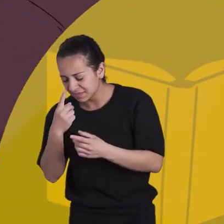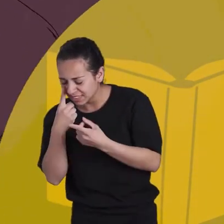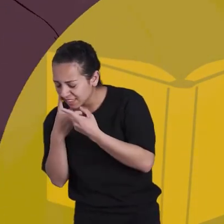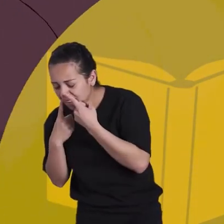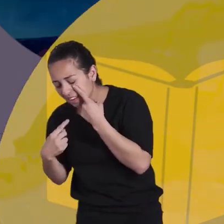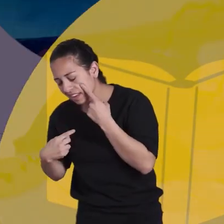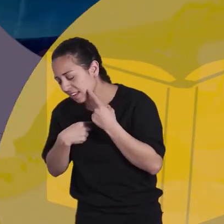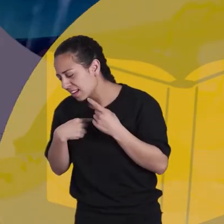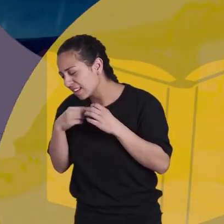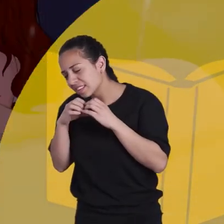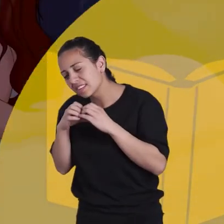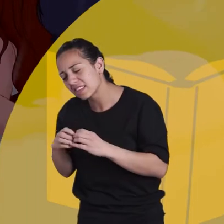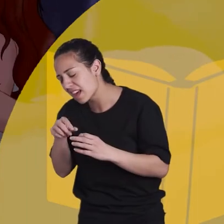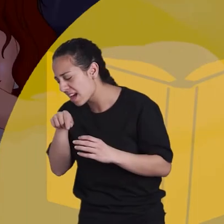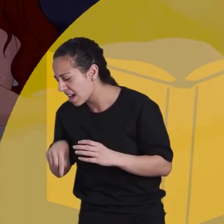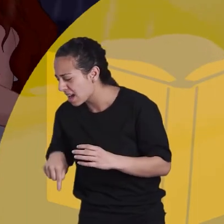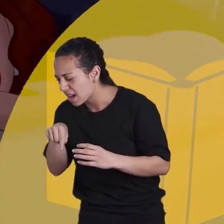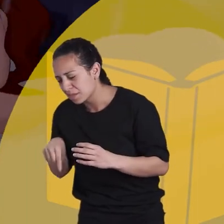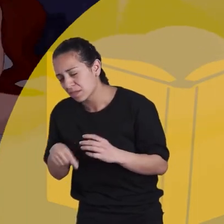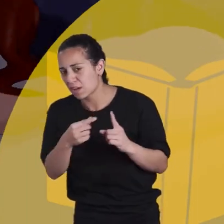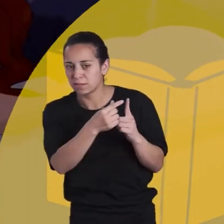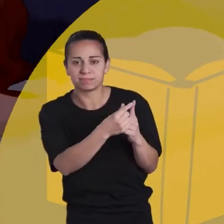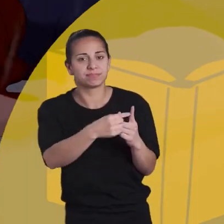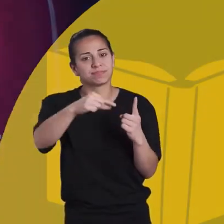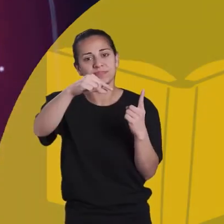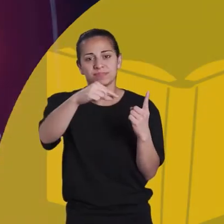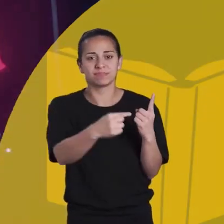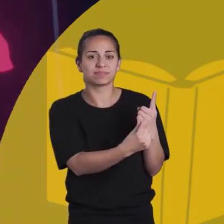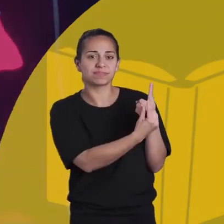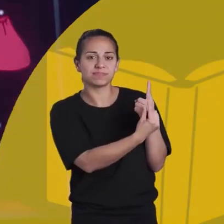Bella llora sobre él y le dice... ¡Qué padre!